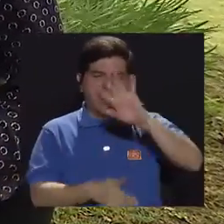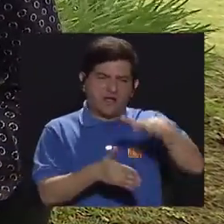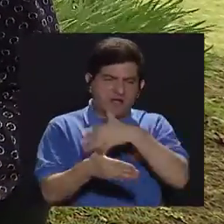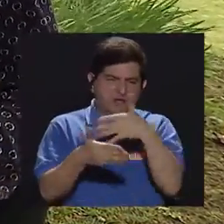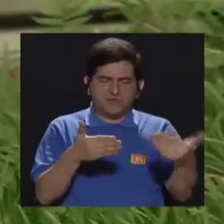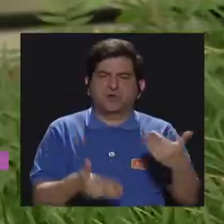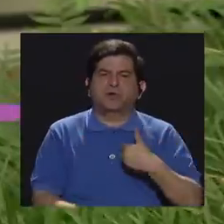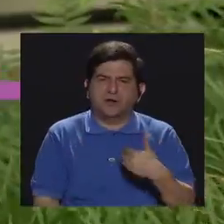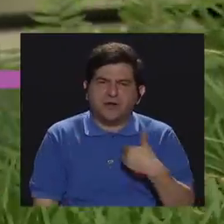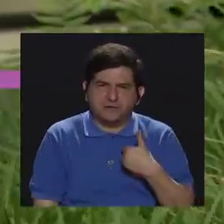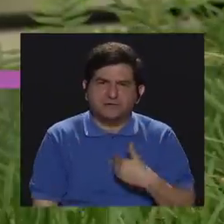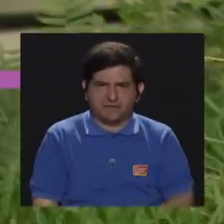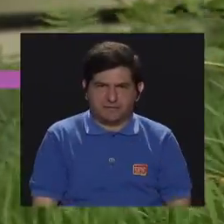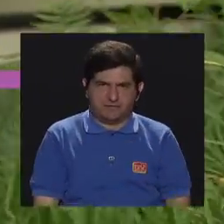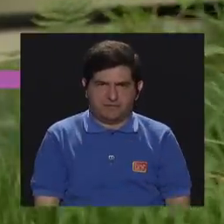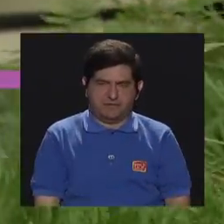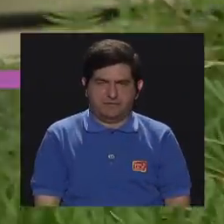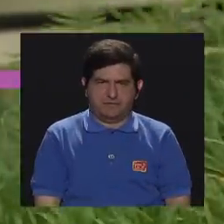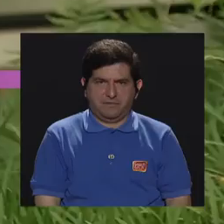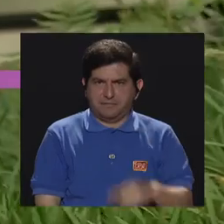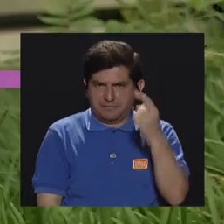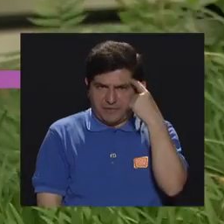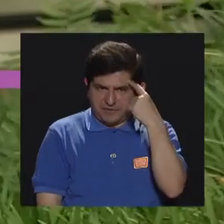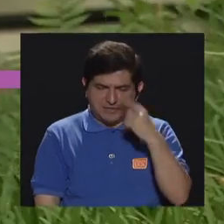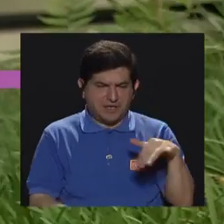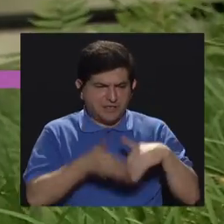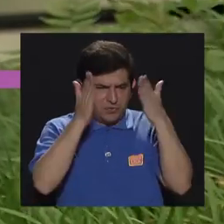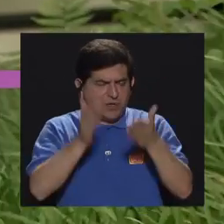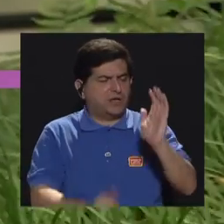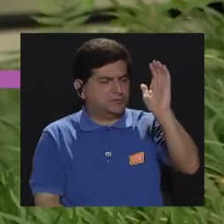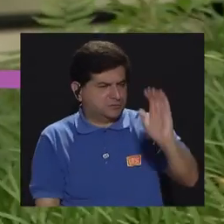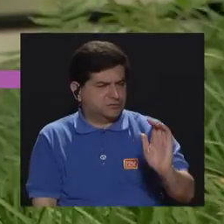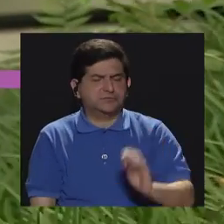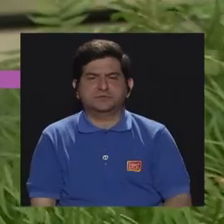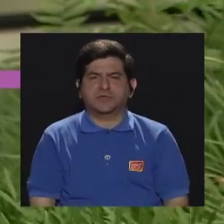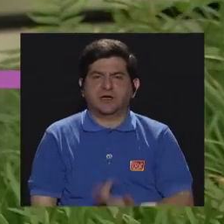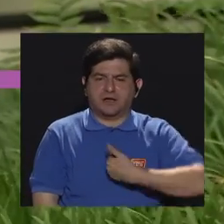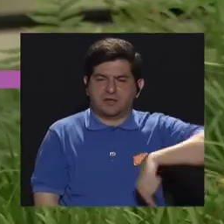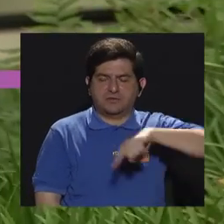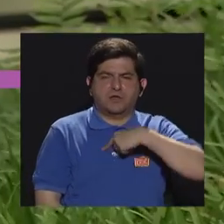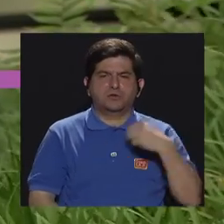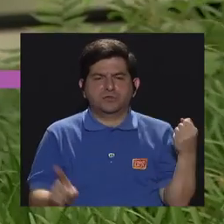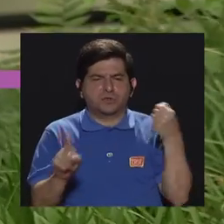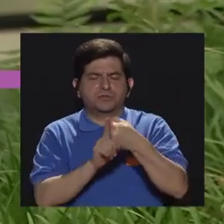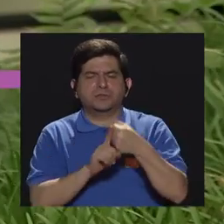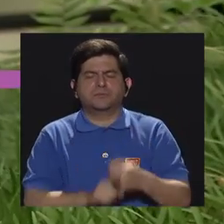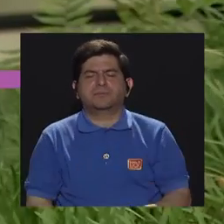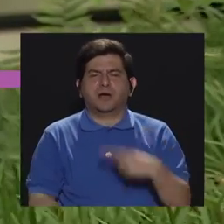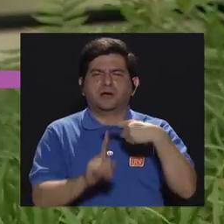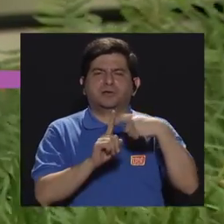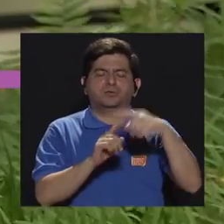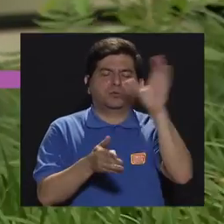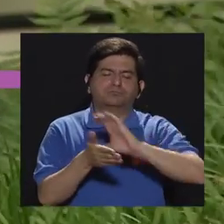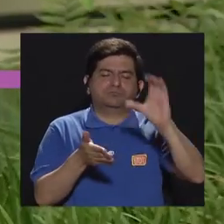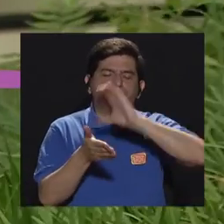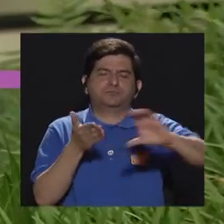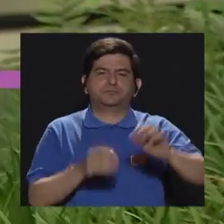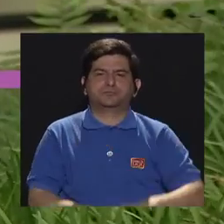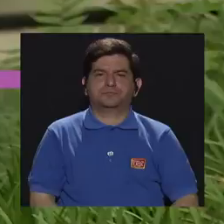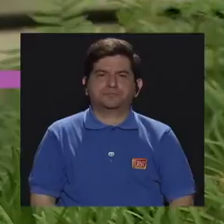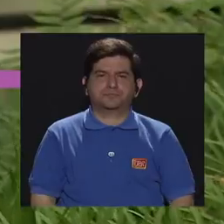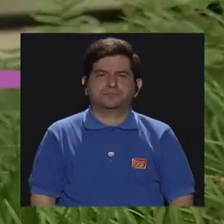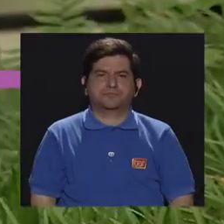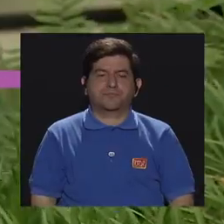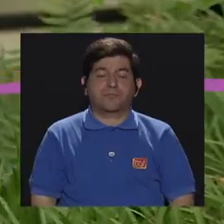horario de estudio cuando el escolar está pequeñito, entonces vamos a obtener un impacto positivo en la secundaria. Porque